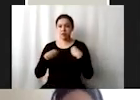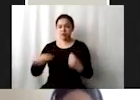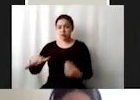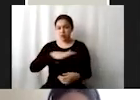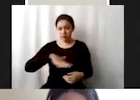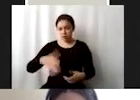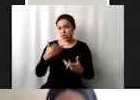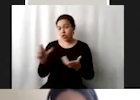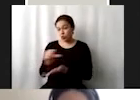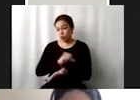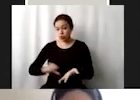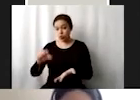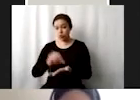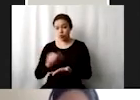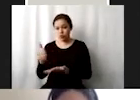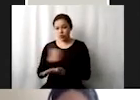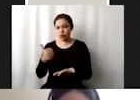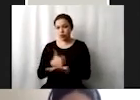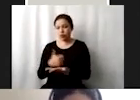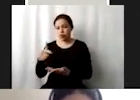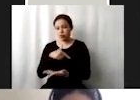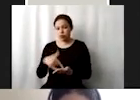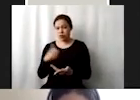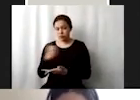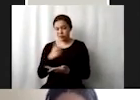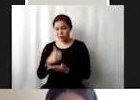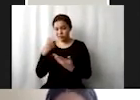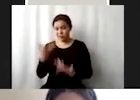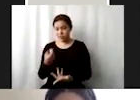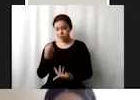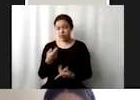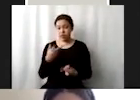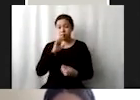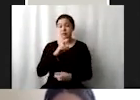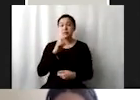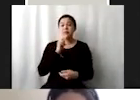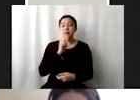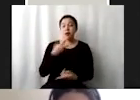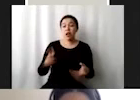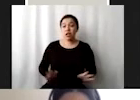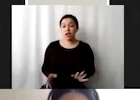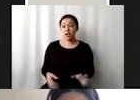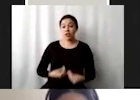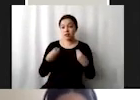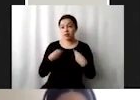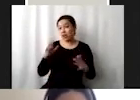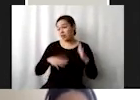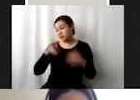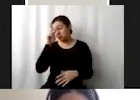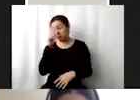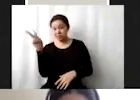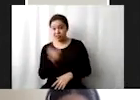las zonas urbanas no necesariamente son garantía de mejor en las condiciones de vida a veces las hacen peor